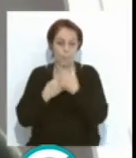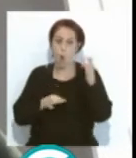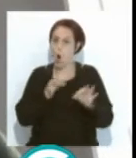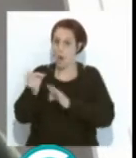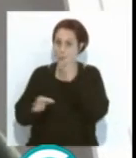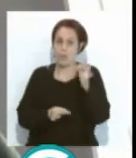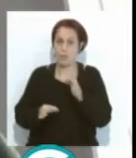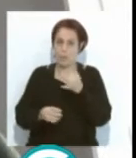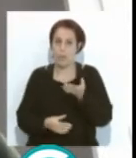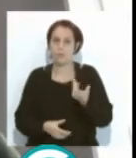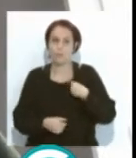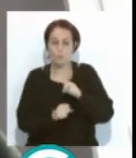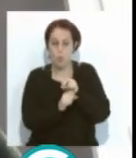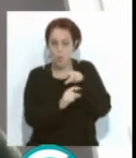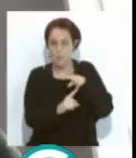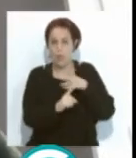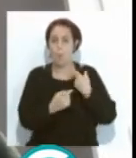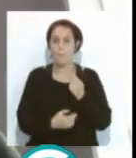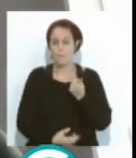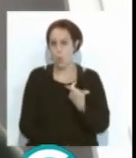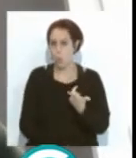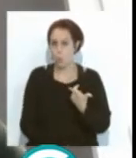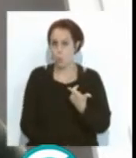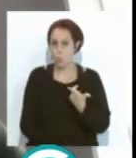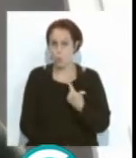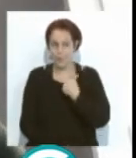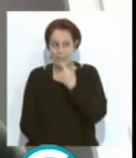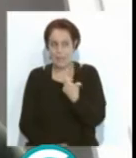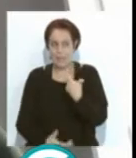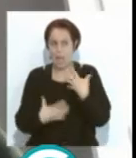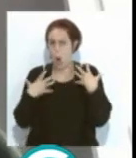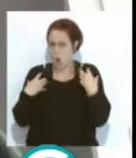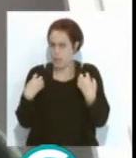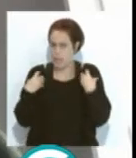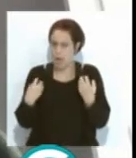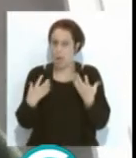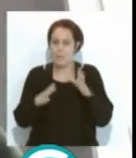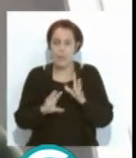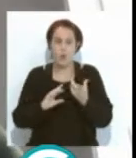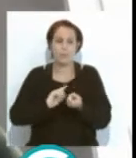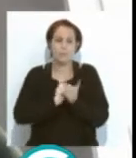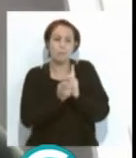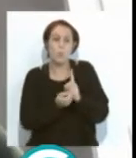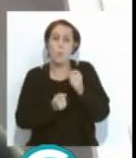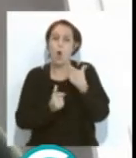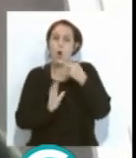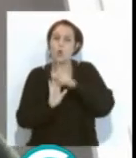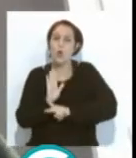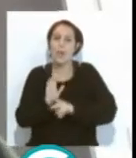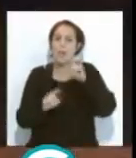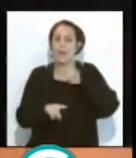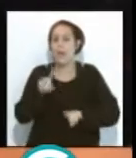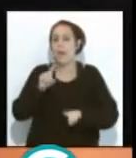siempre desde una perspectiva un poco, no sé si decir egoísta, pero sí que es verdad que van cambiando un poco las normas, según